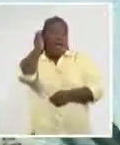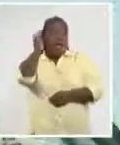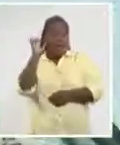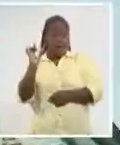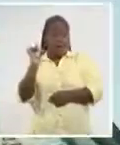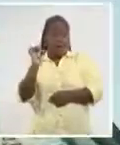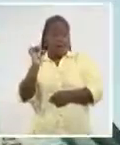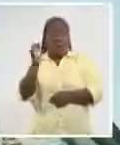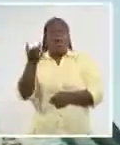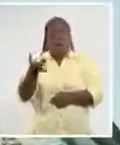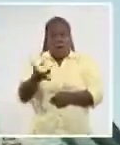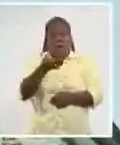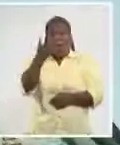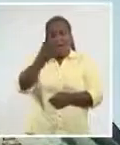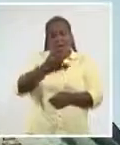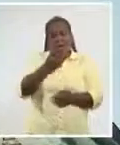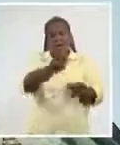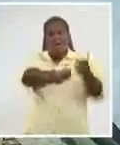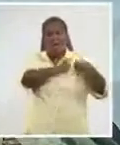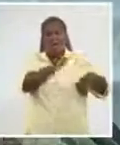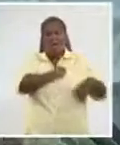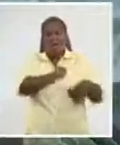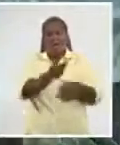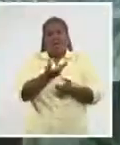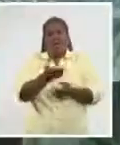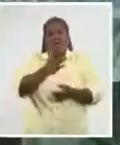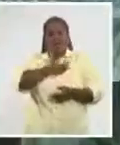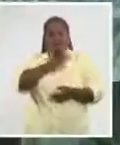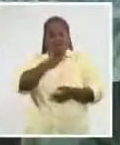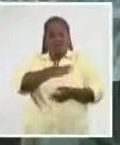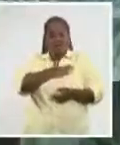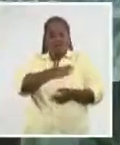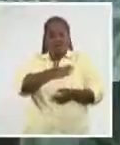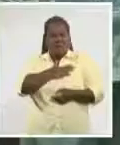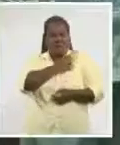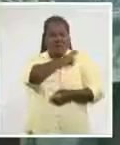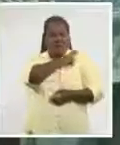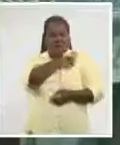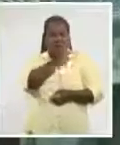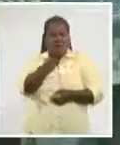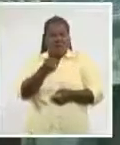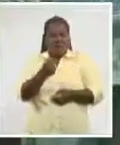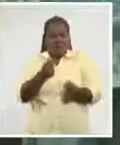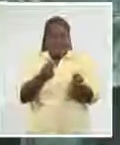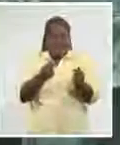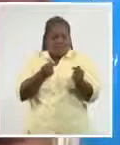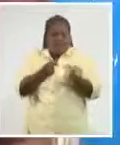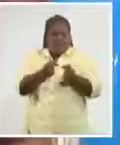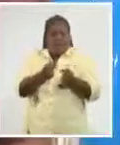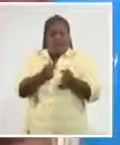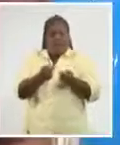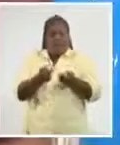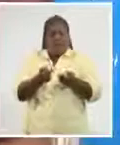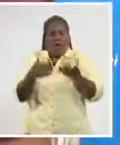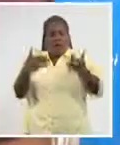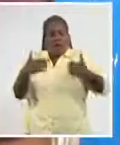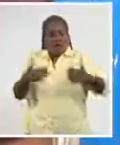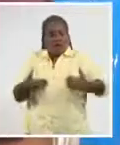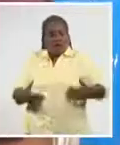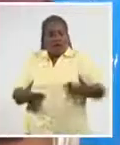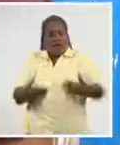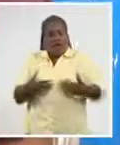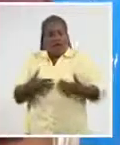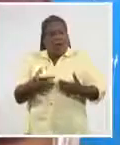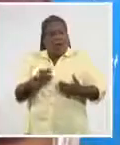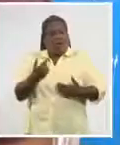de Nancy. Y las contradicciones, bueno, por una parte el amor, por una parte la cercanía física y espiritual inclusive, y